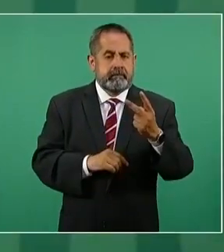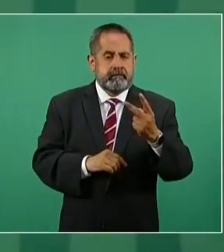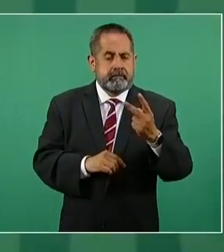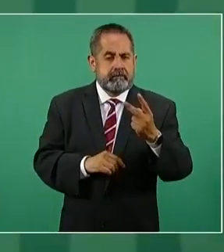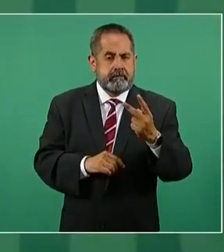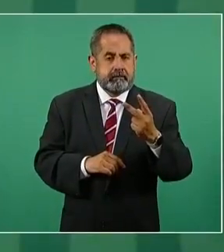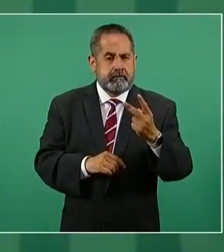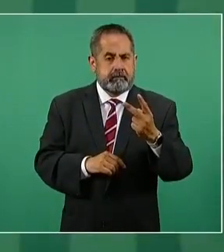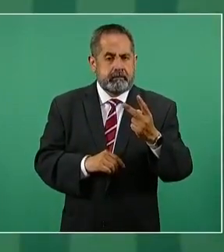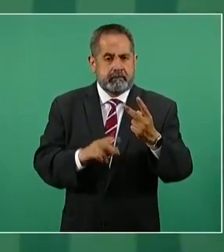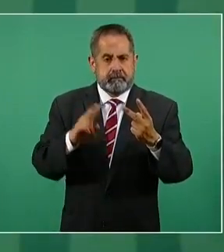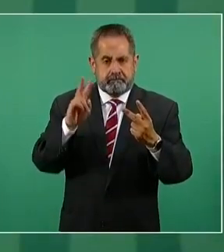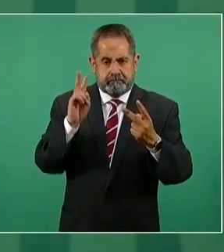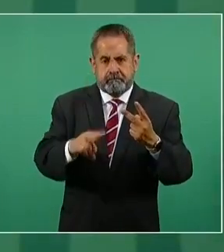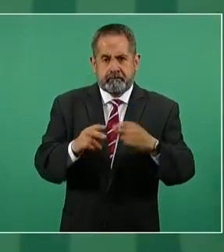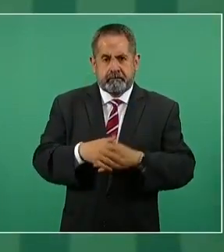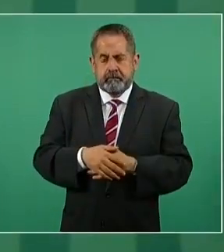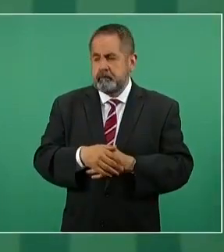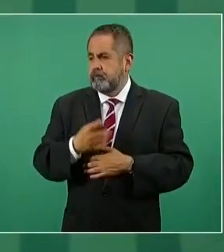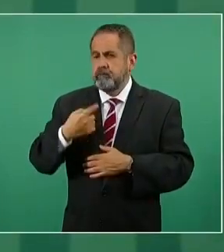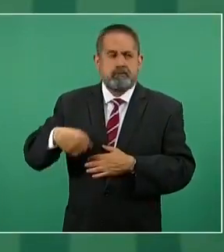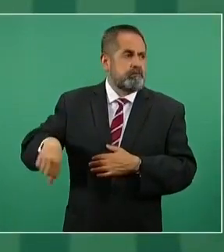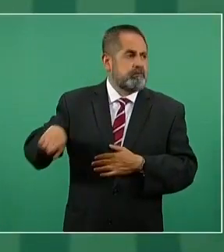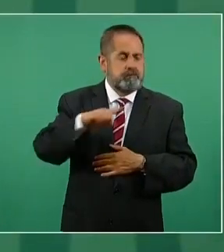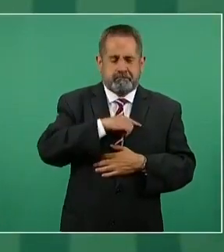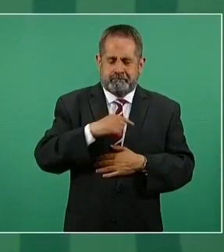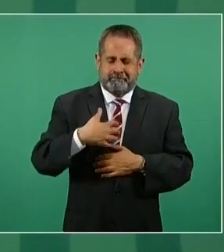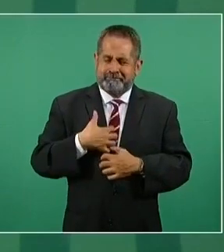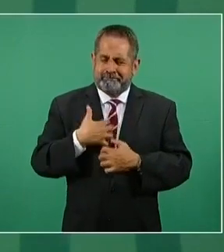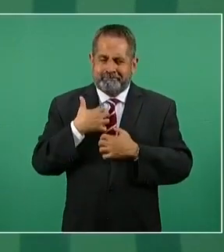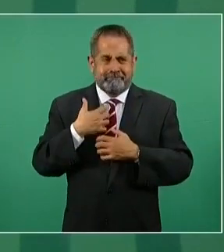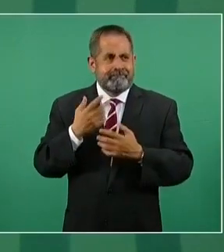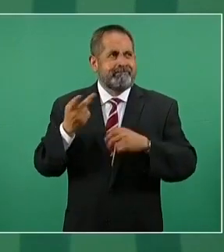Compartir la indignación de la sociedad por lo acaecido.